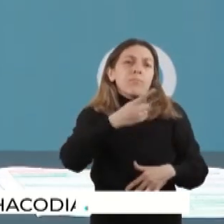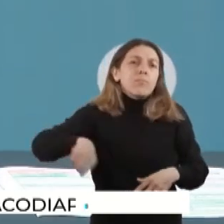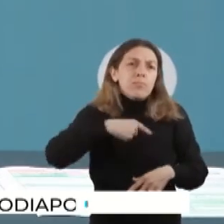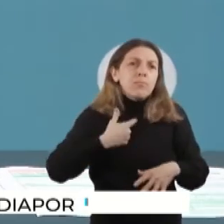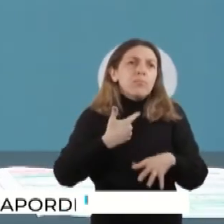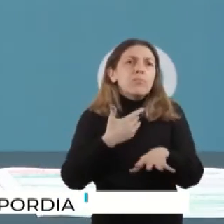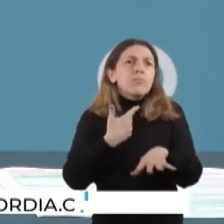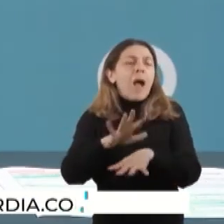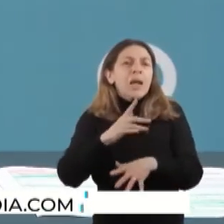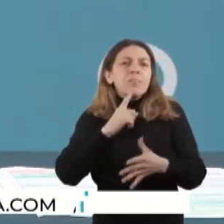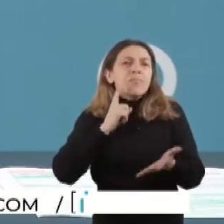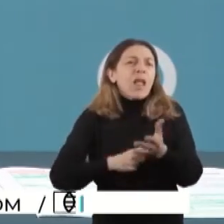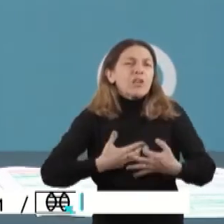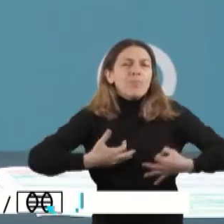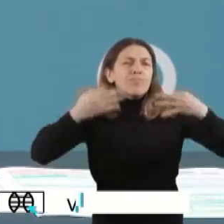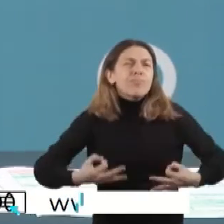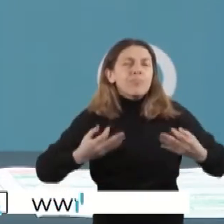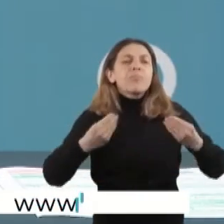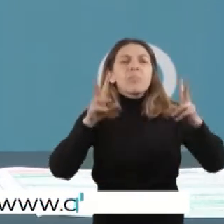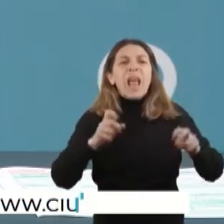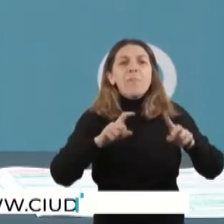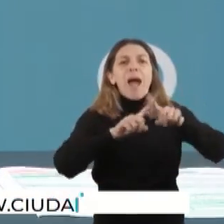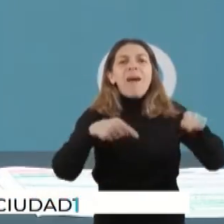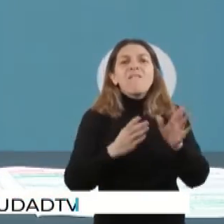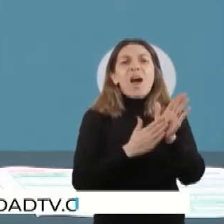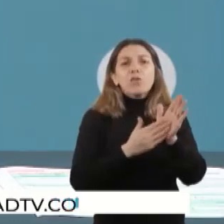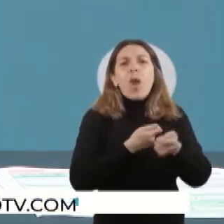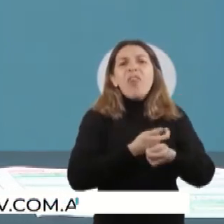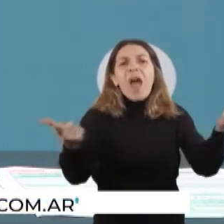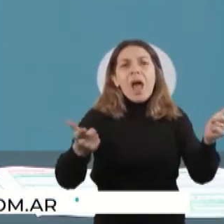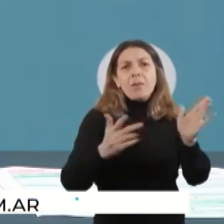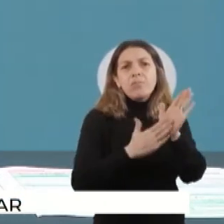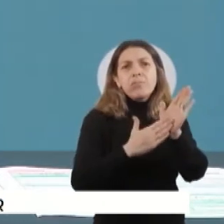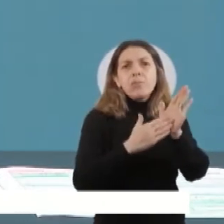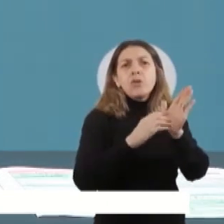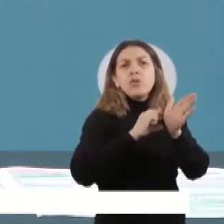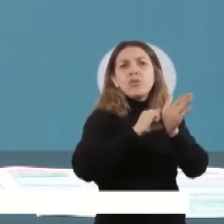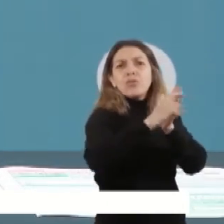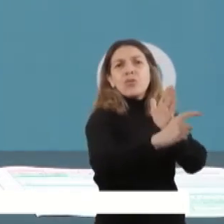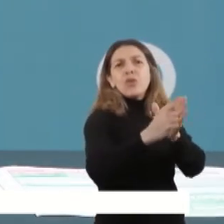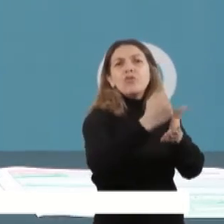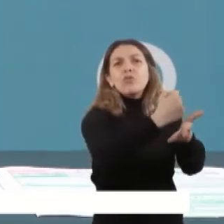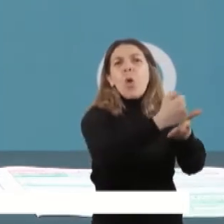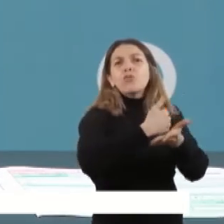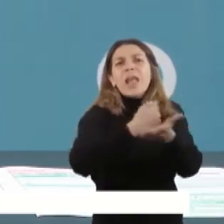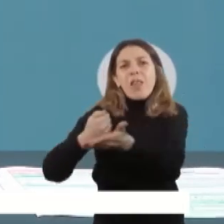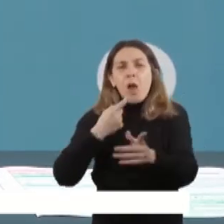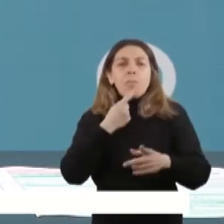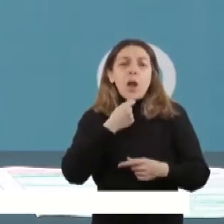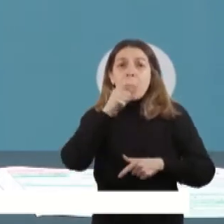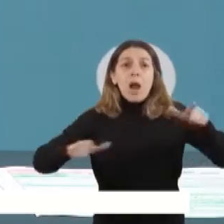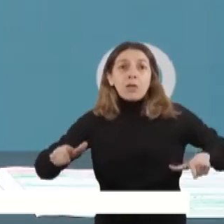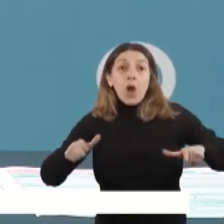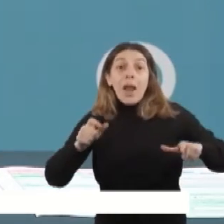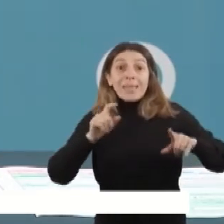eficiente de los subsidios. La verdad que es importante que cada ciudadano, ciudadana, cada usuario, cuando cargue,